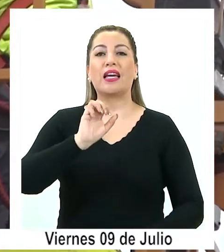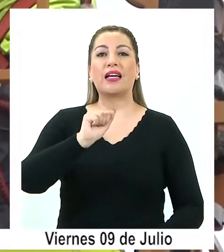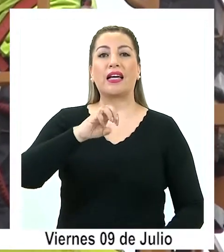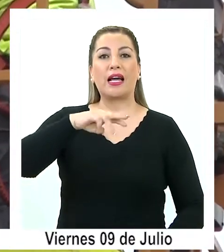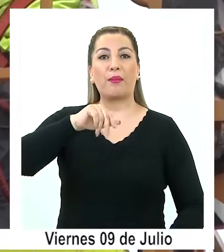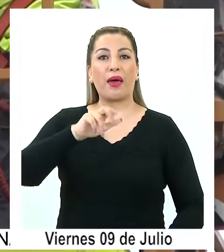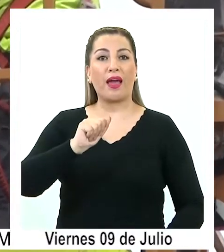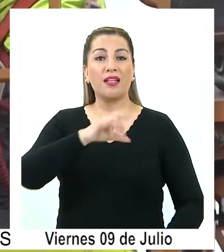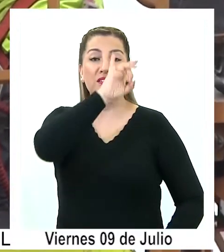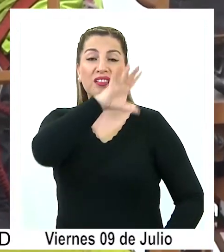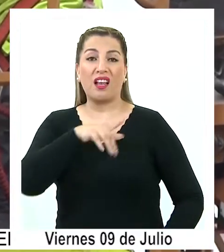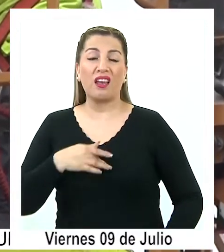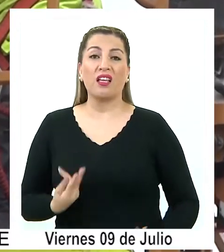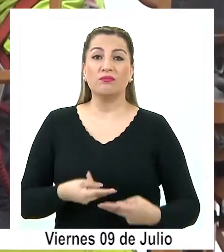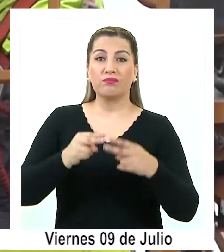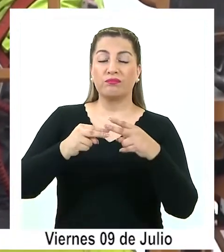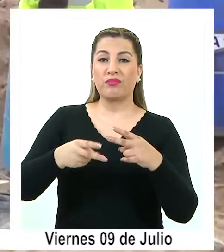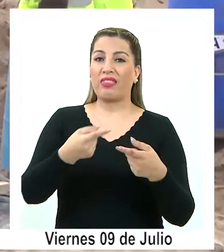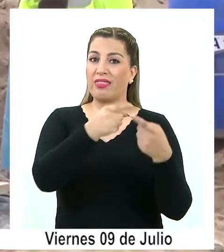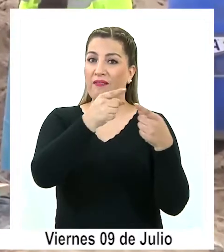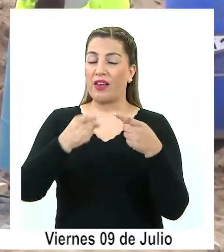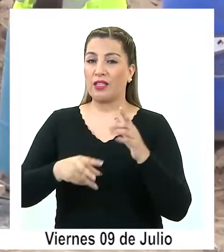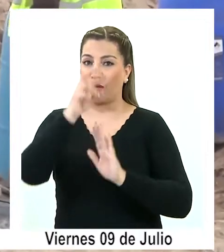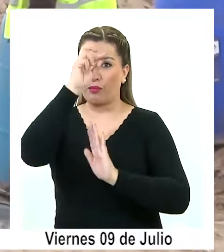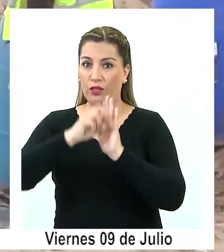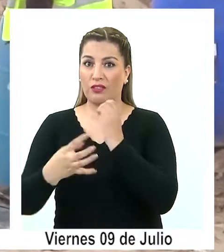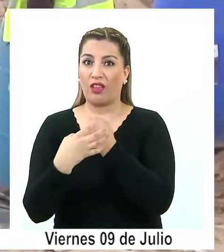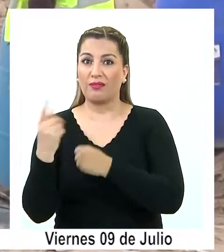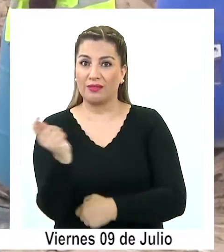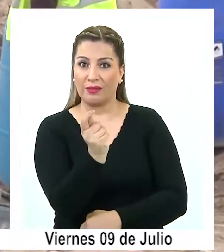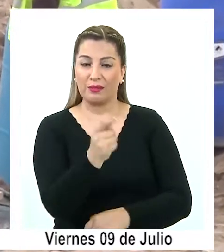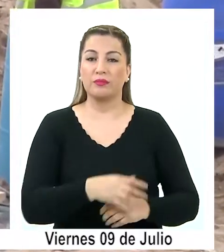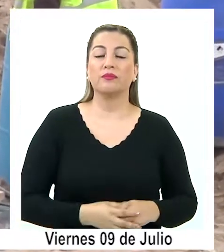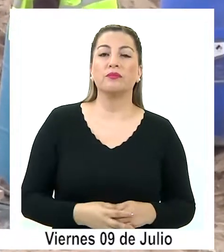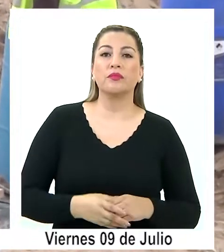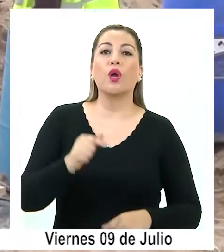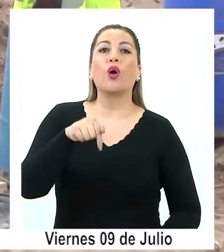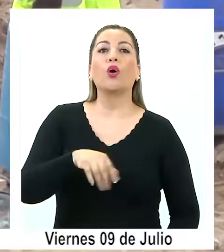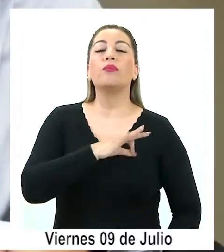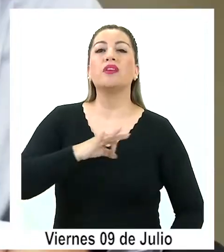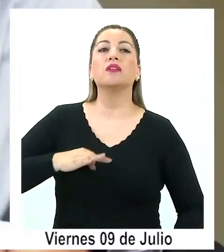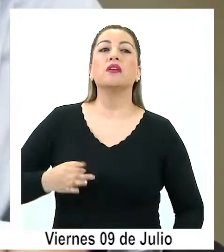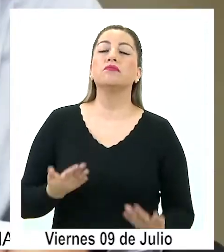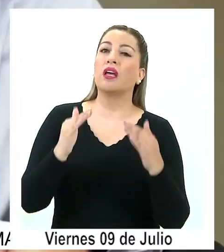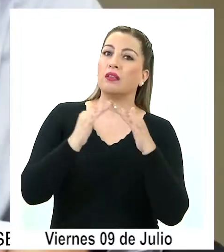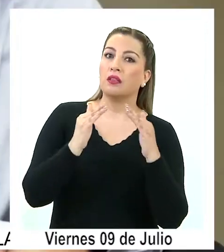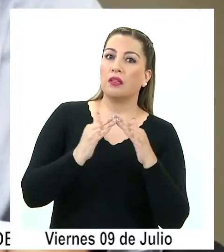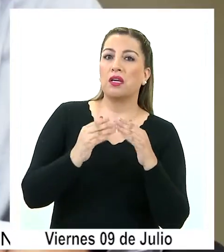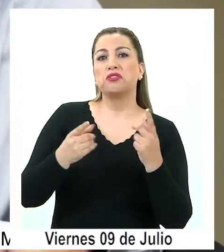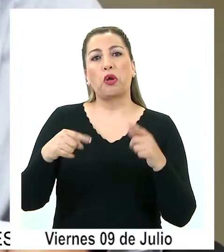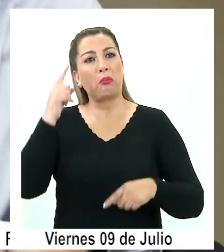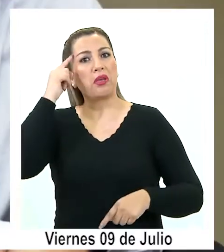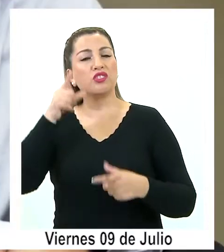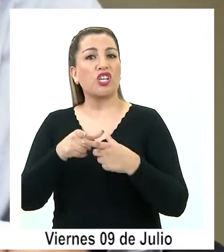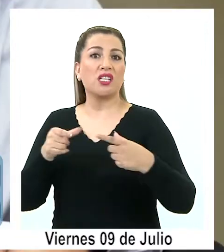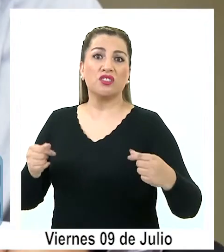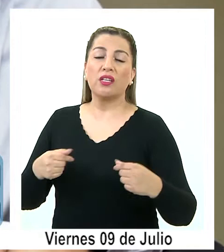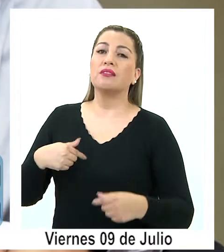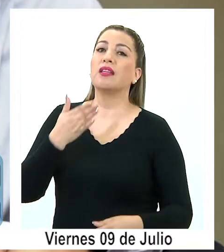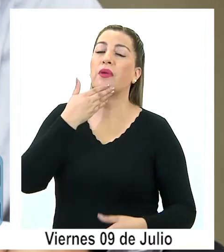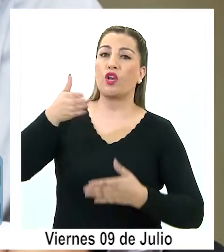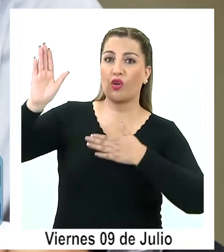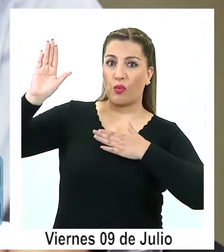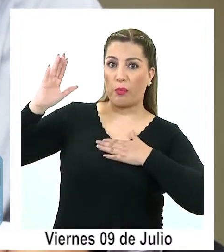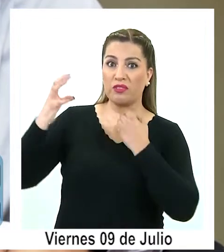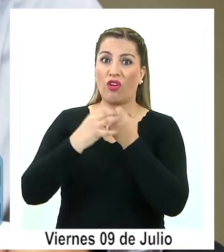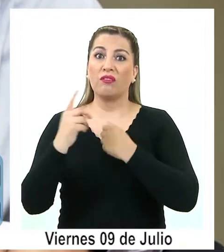Cámara Chilena de la Construcción en todos sus proyectos regionales. Hoy día el Ministerio de Vivienda, por lo menos a nivel nacional y el compromiso también